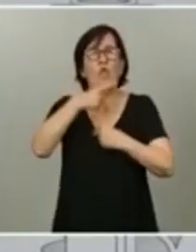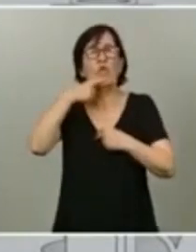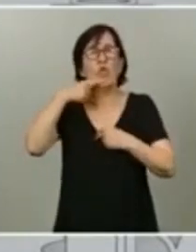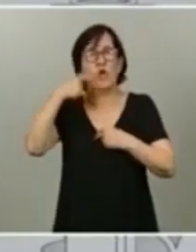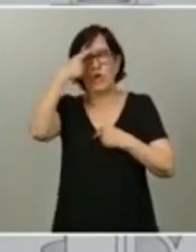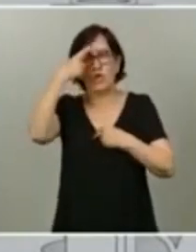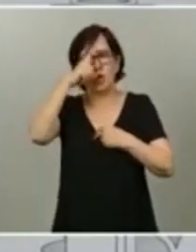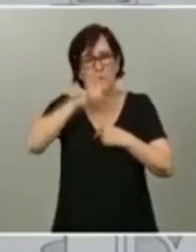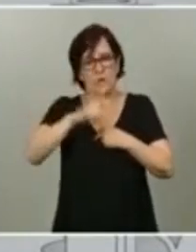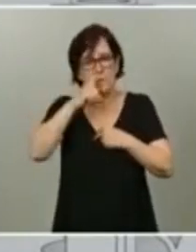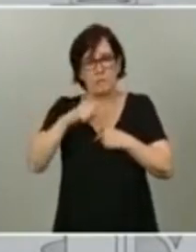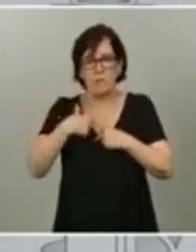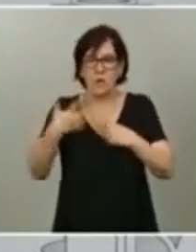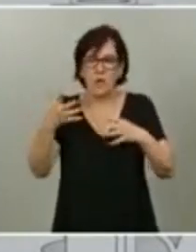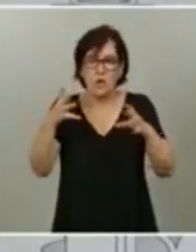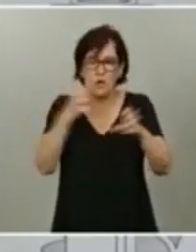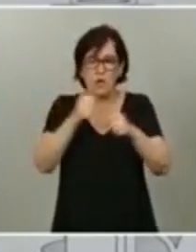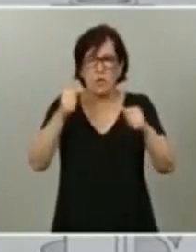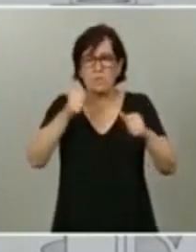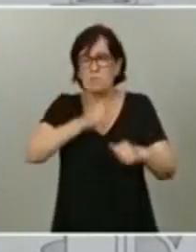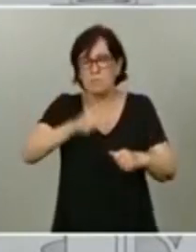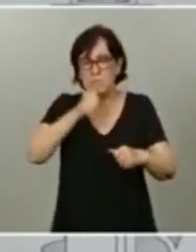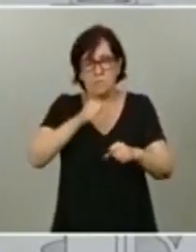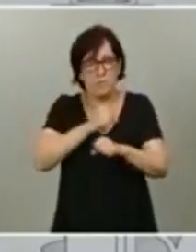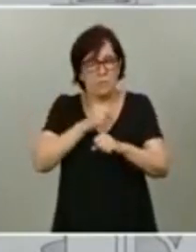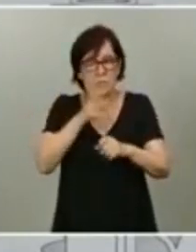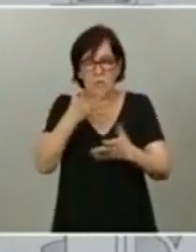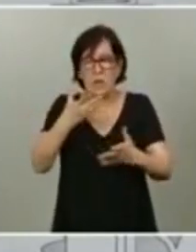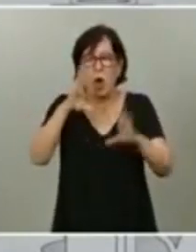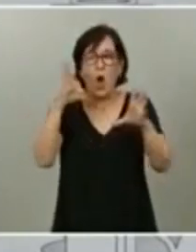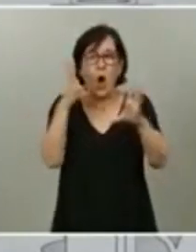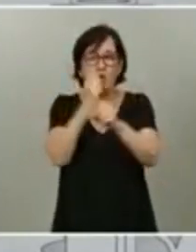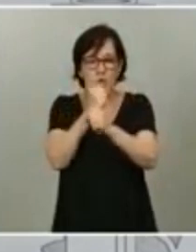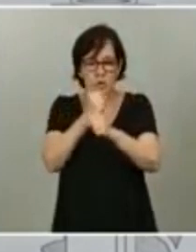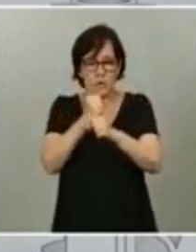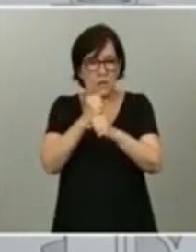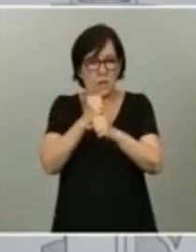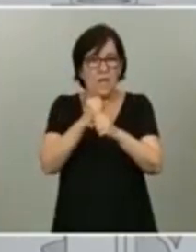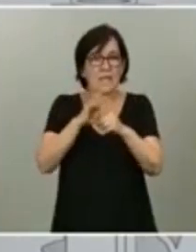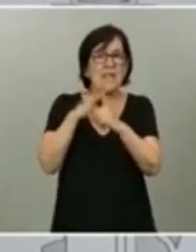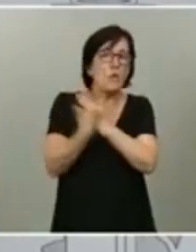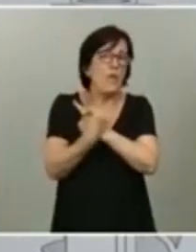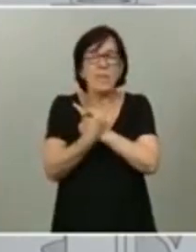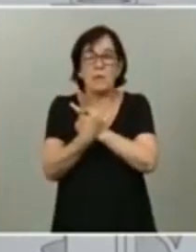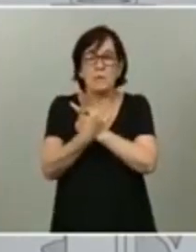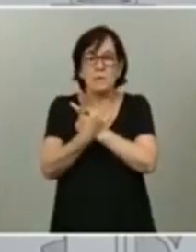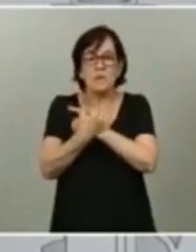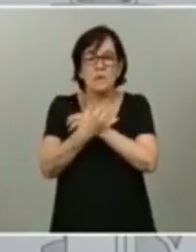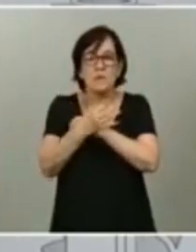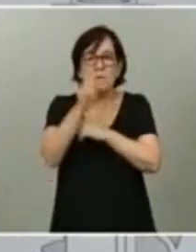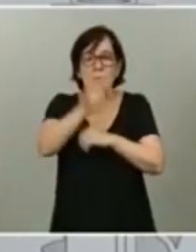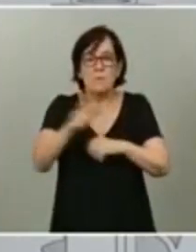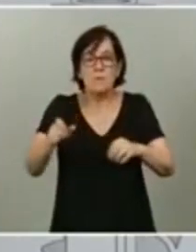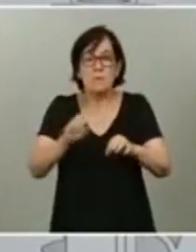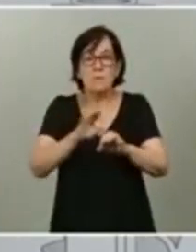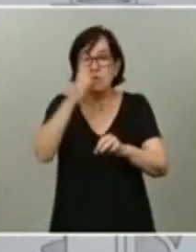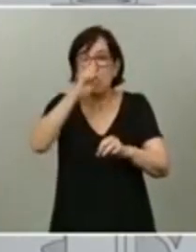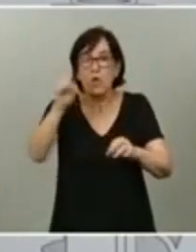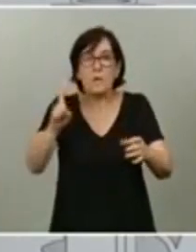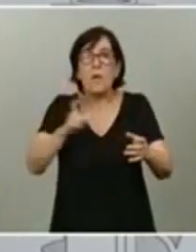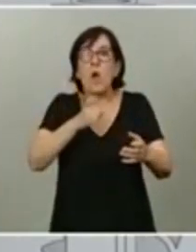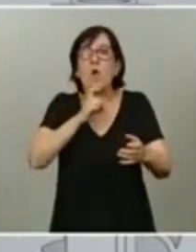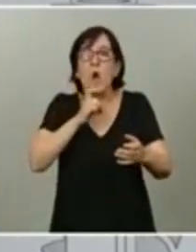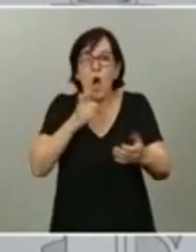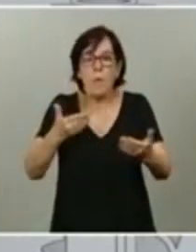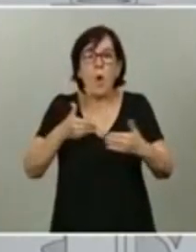insoportable, la oscuridad en definitiva en la que nos movíamos. Nadie podía predecir cuándo y cómo terminar aquella